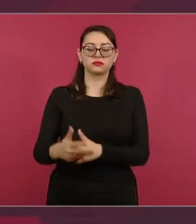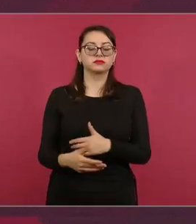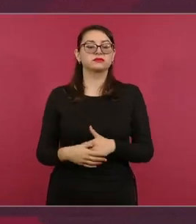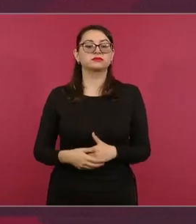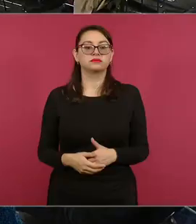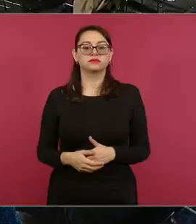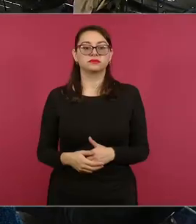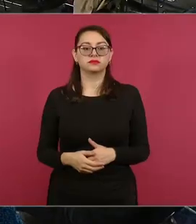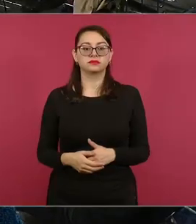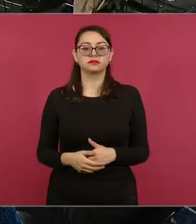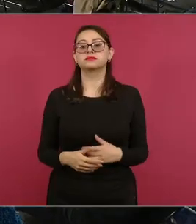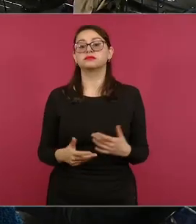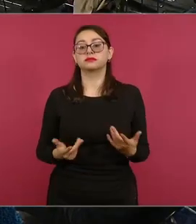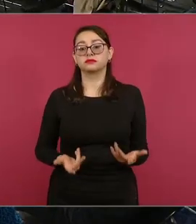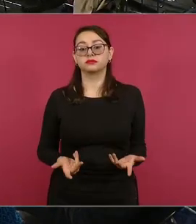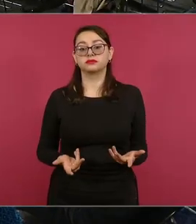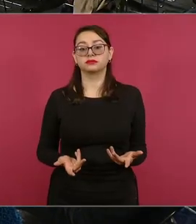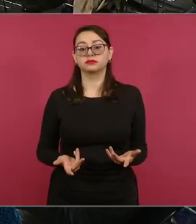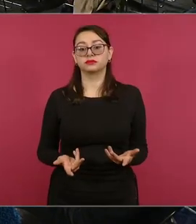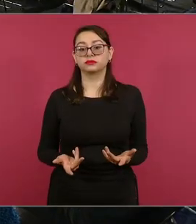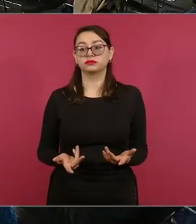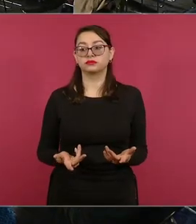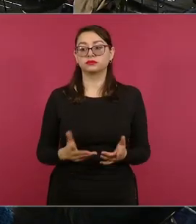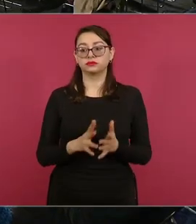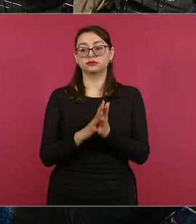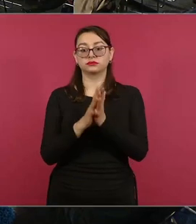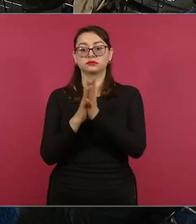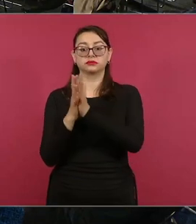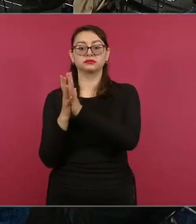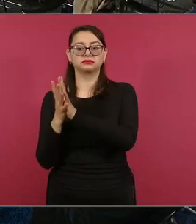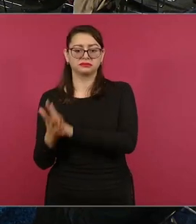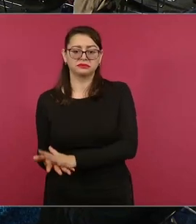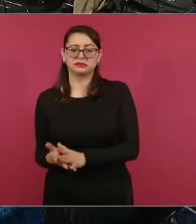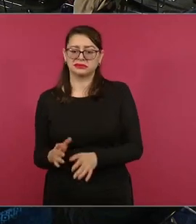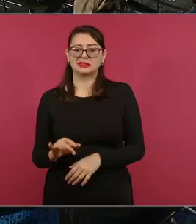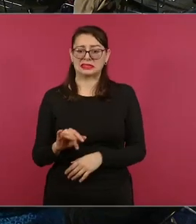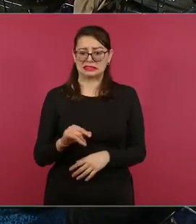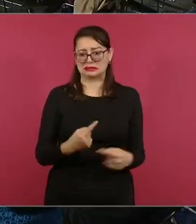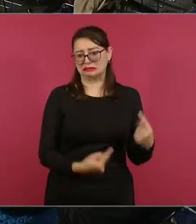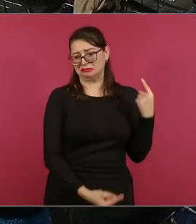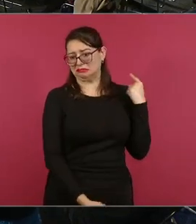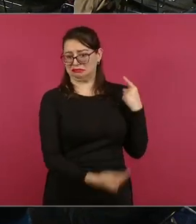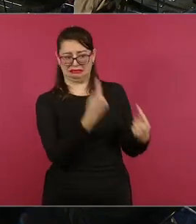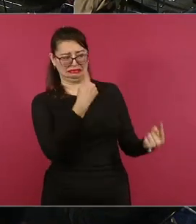y sí hay insultos, mientan madre,